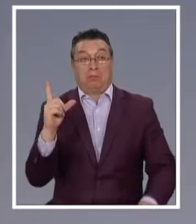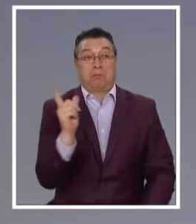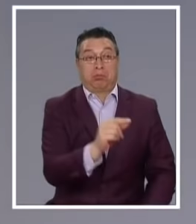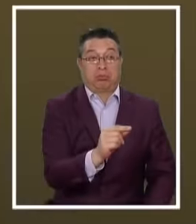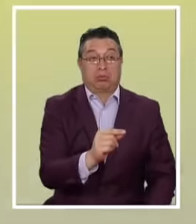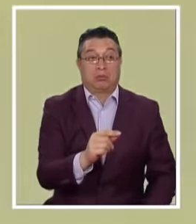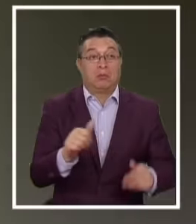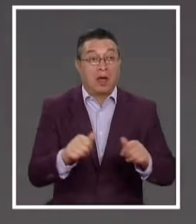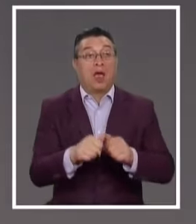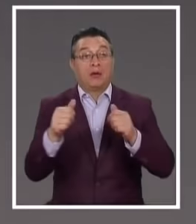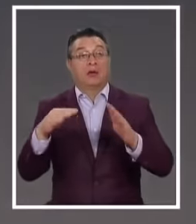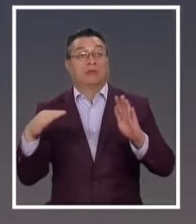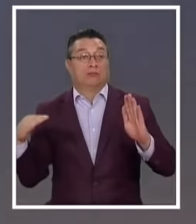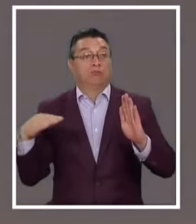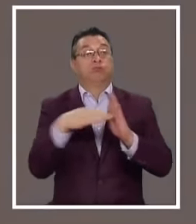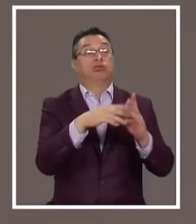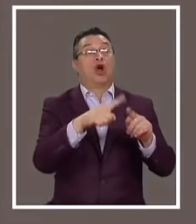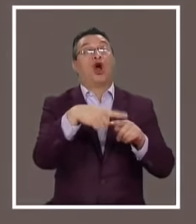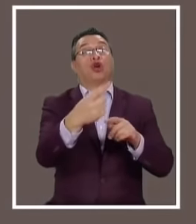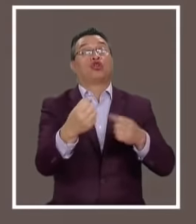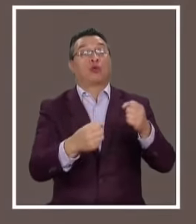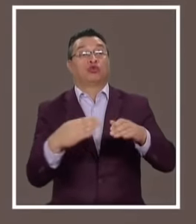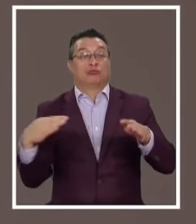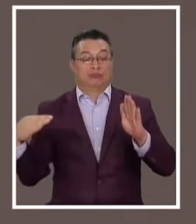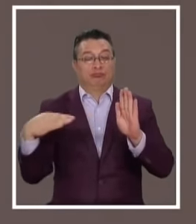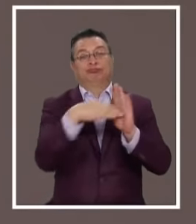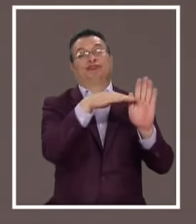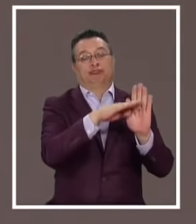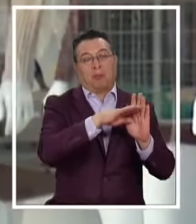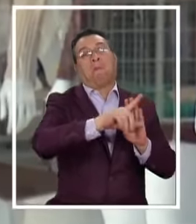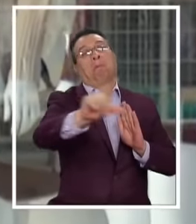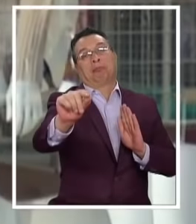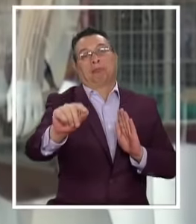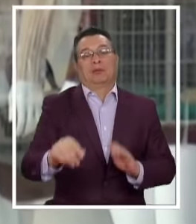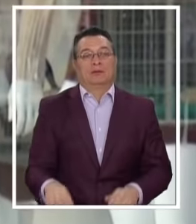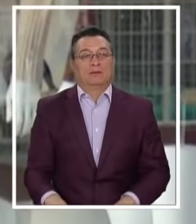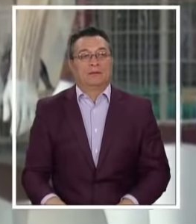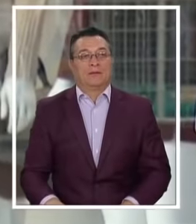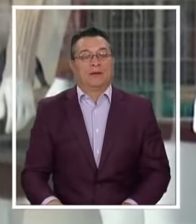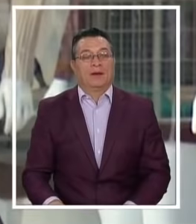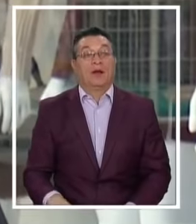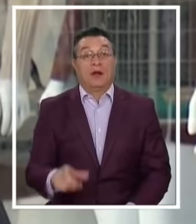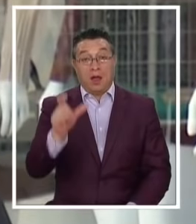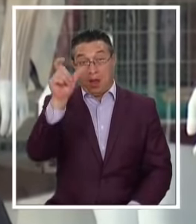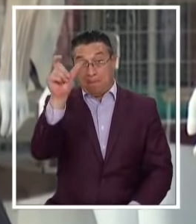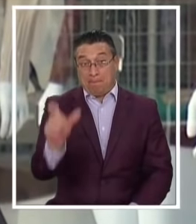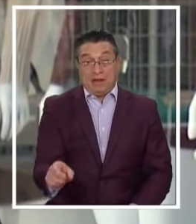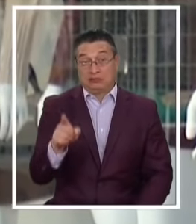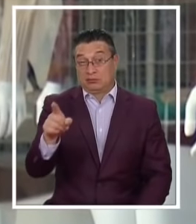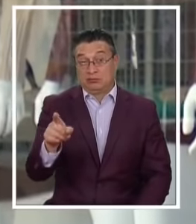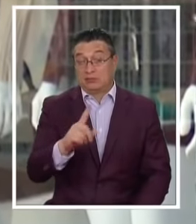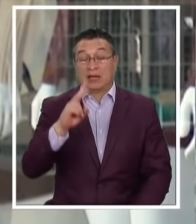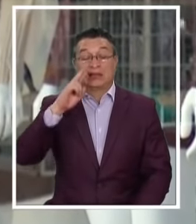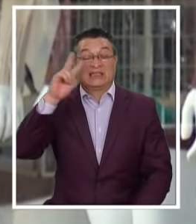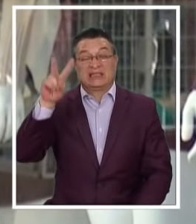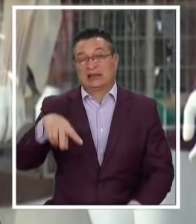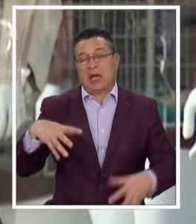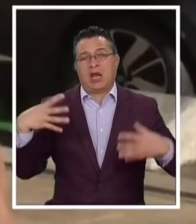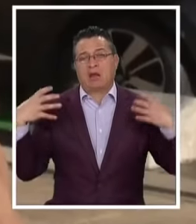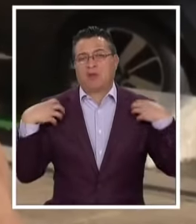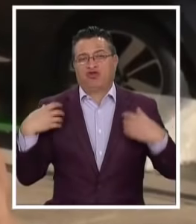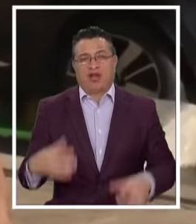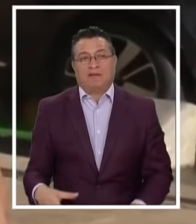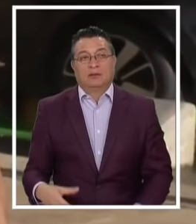Incluso Pasó a chocar Un vehículo Que se encontraba En el lugar Una persona Totalmente Irresponsable